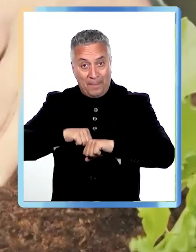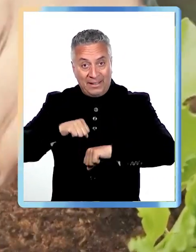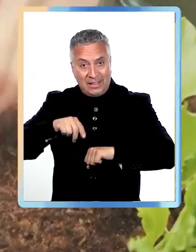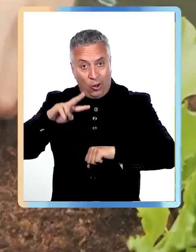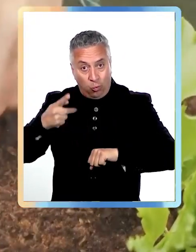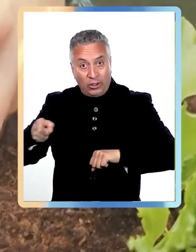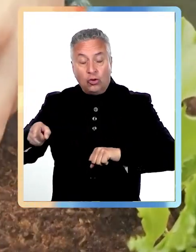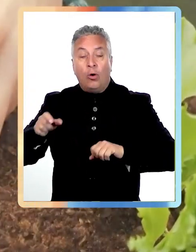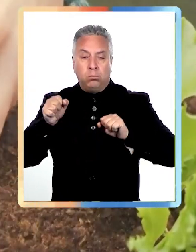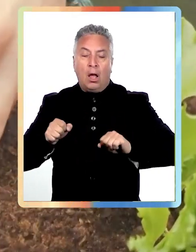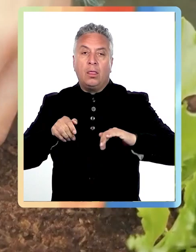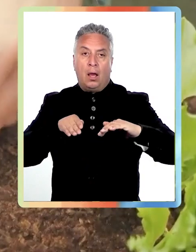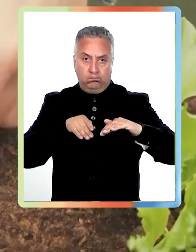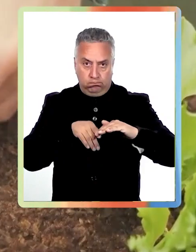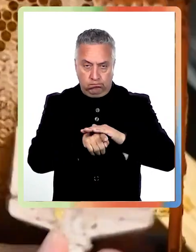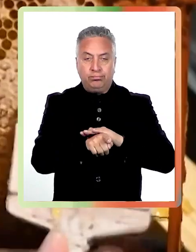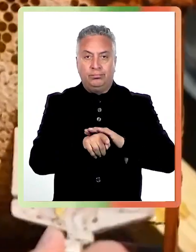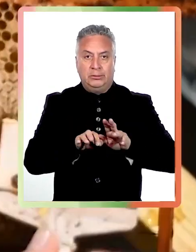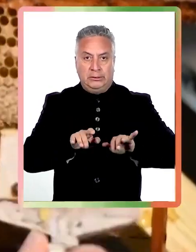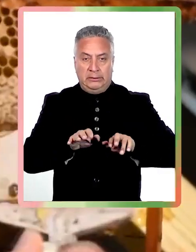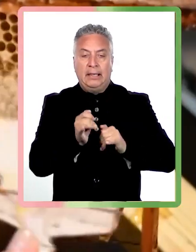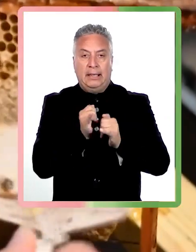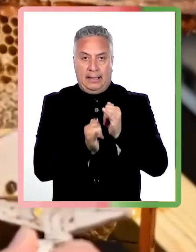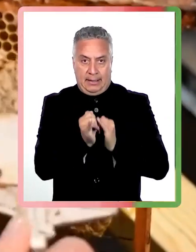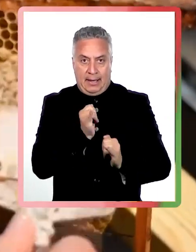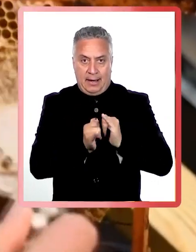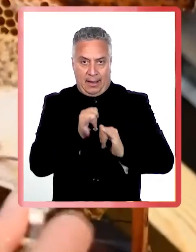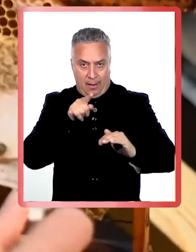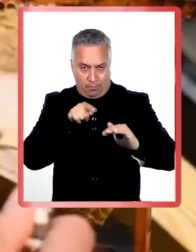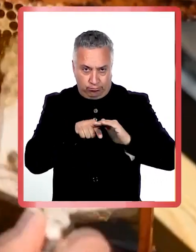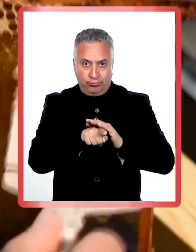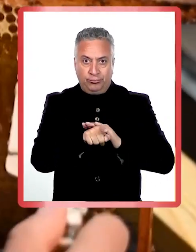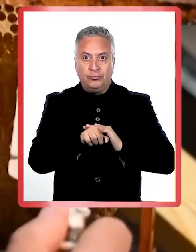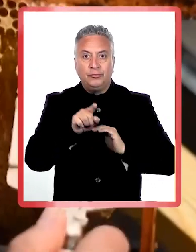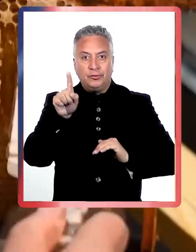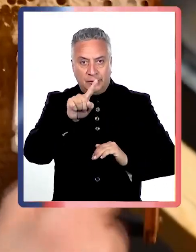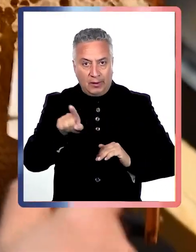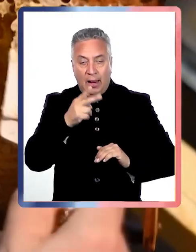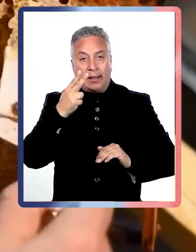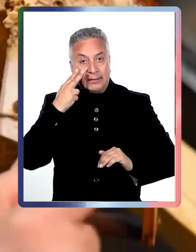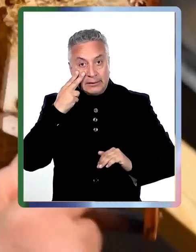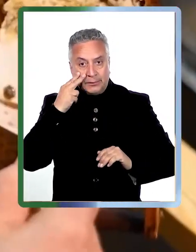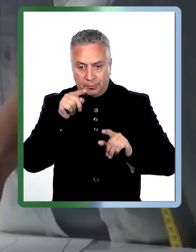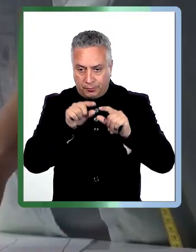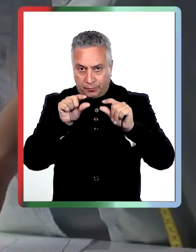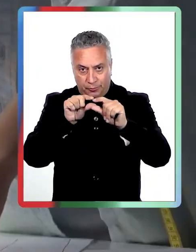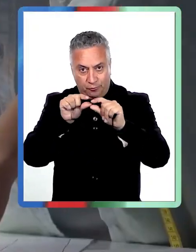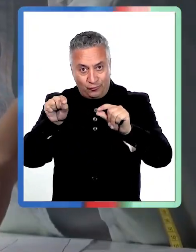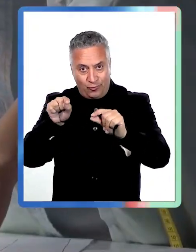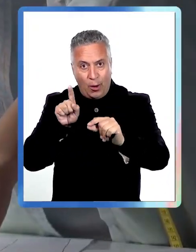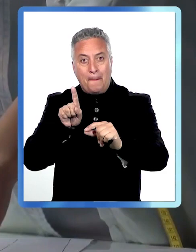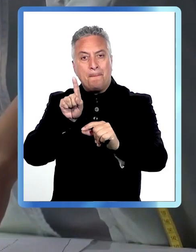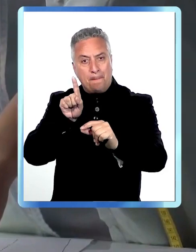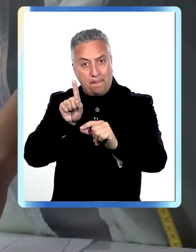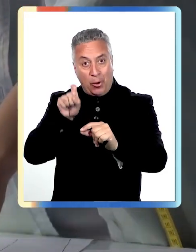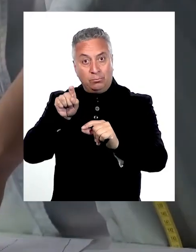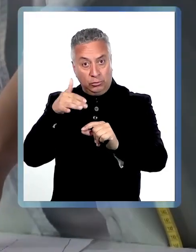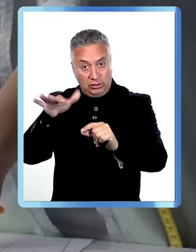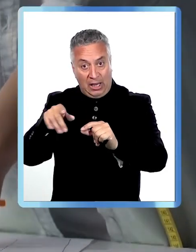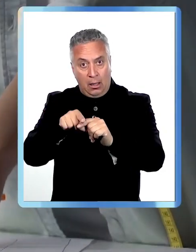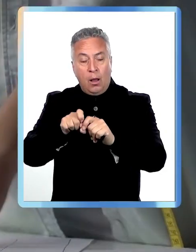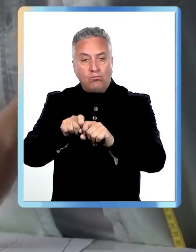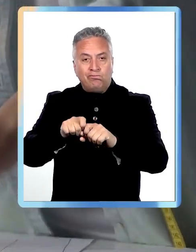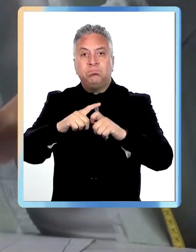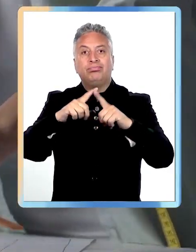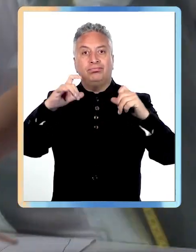página web que está en la página del Servicio de Impuestos Internos, pincha ahí el banner. Una vez que pincha